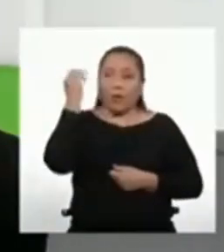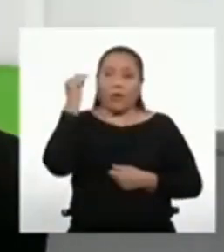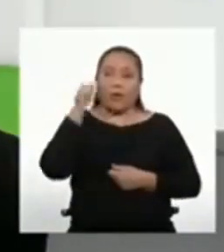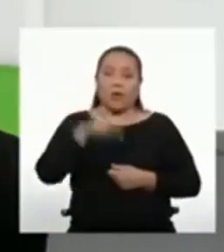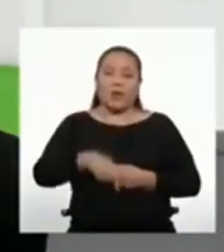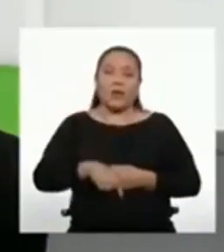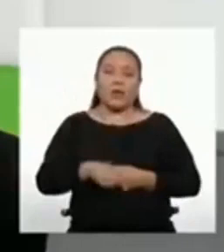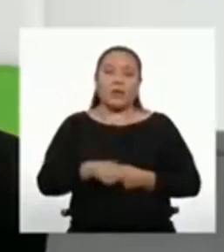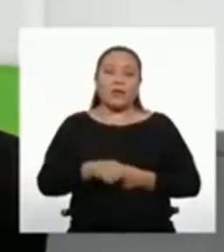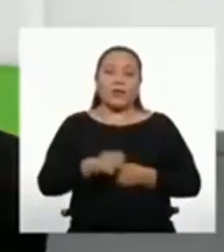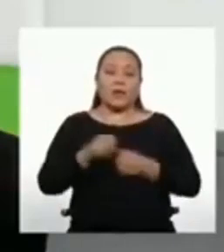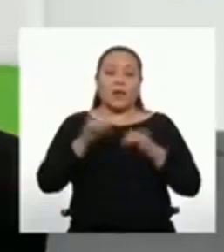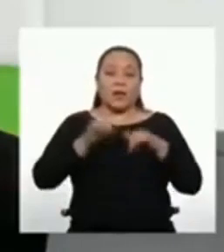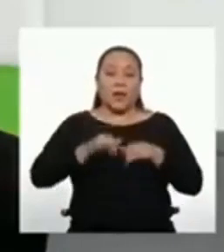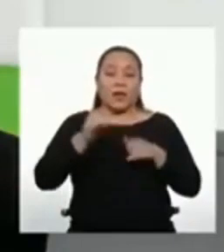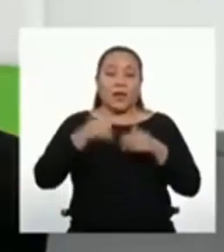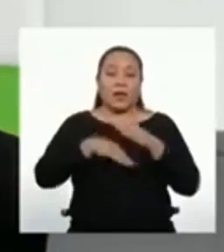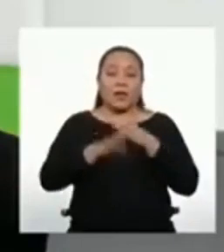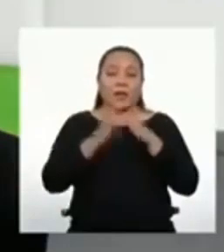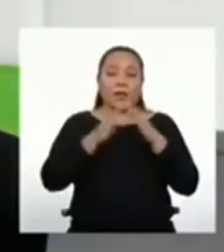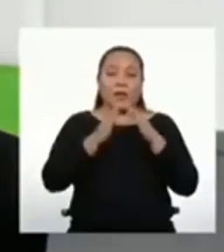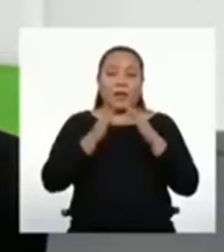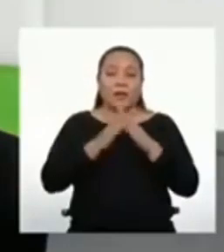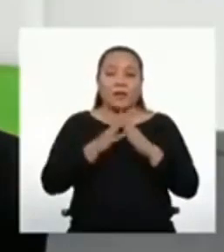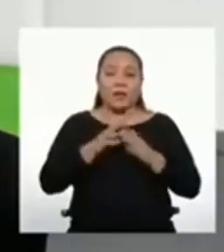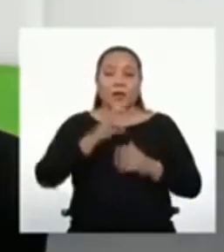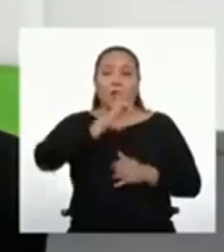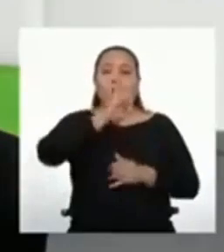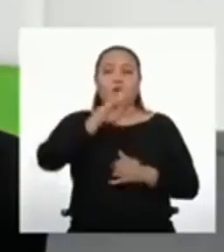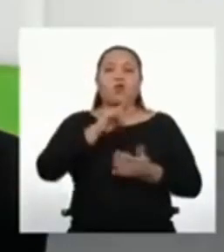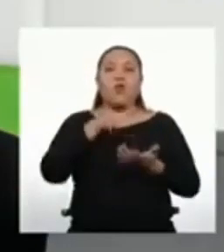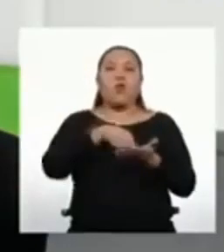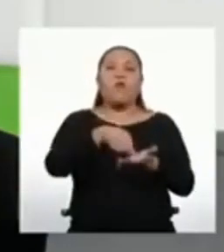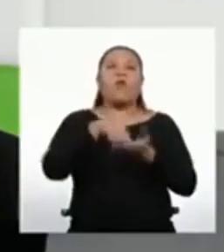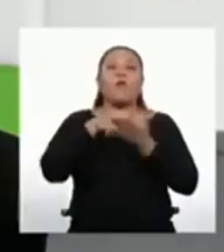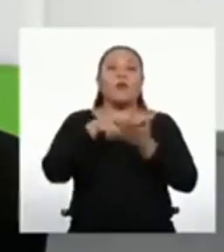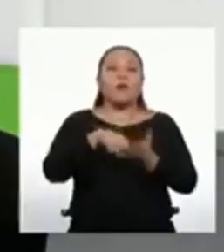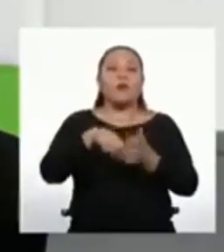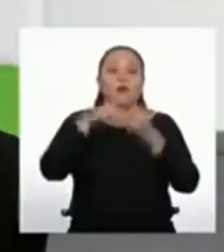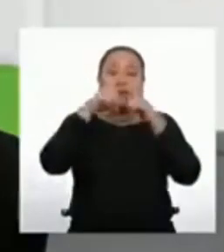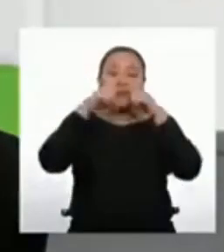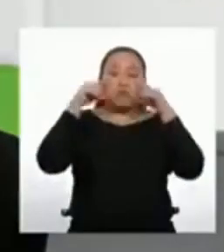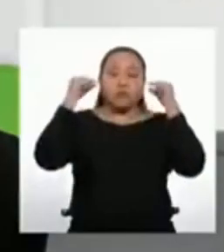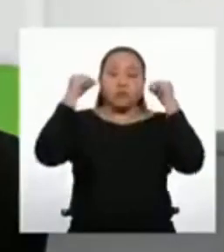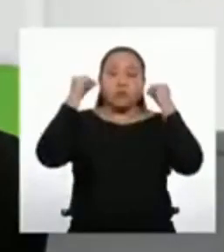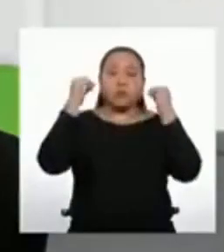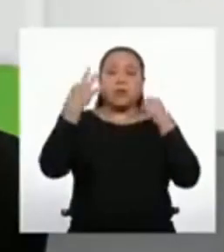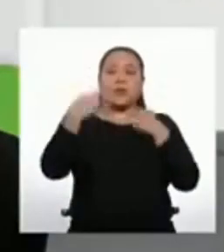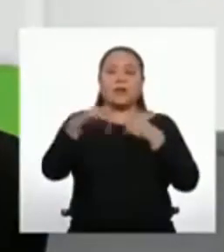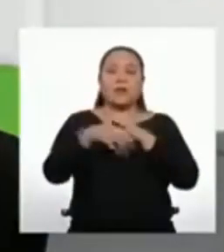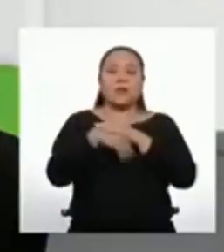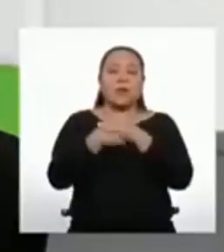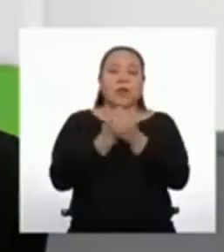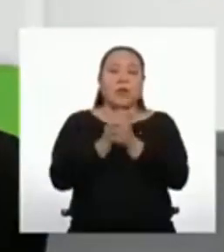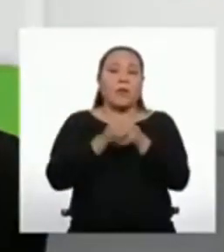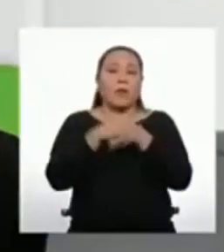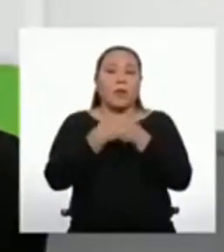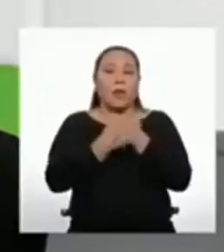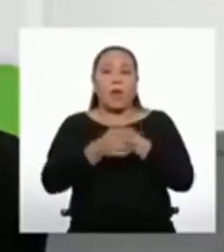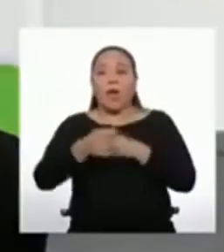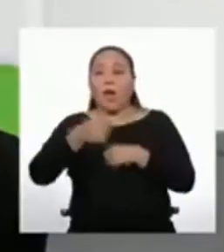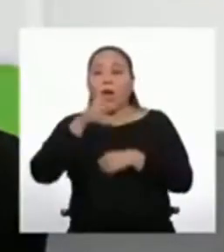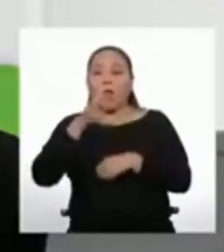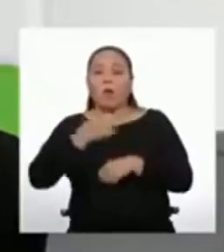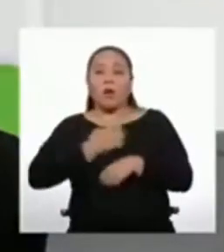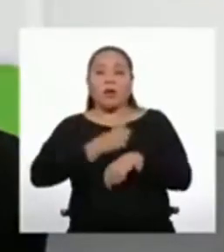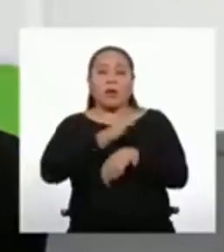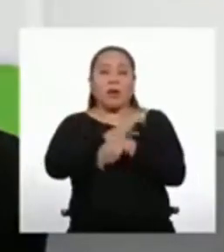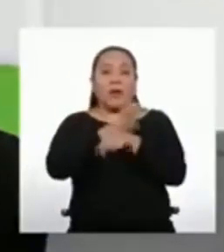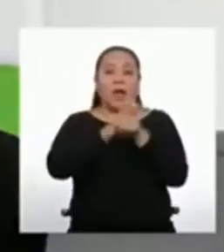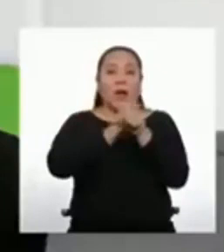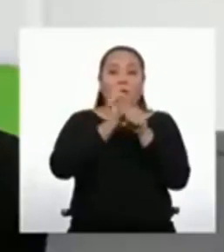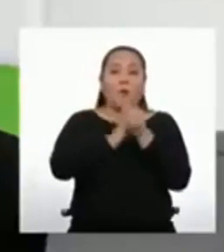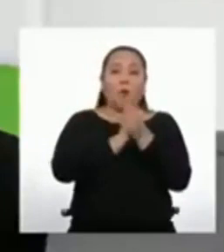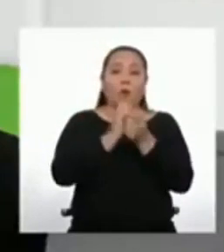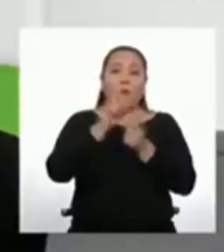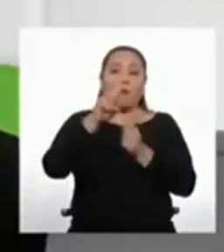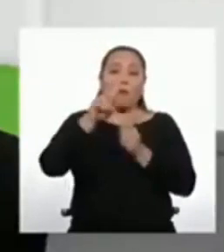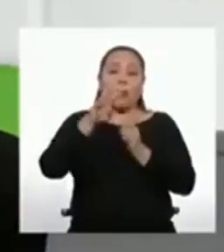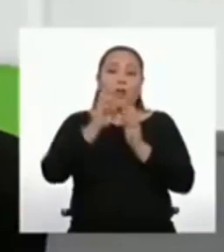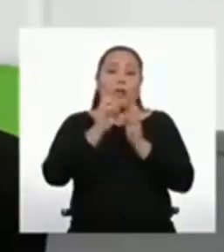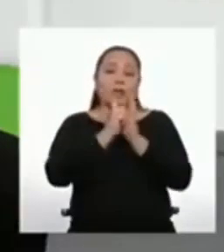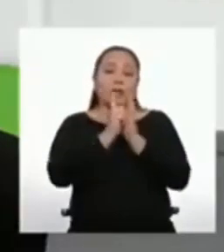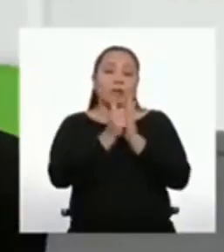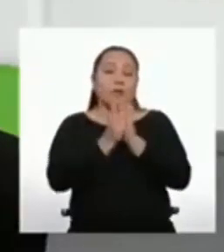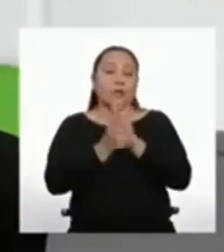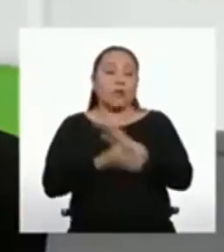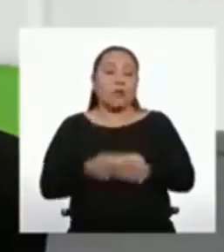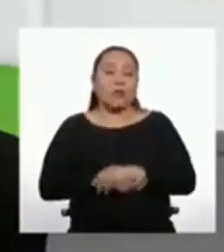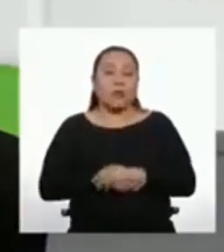en esta cuarentena, el uso obligatorio de la mascarilla, el constante lavado de manos con agua y con jabón por mínimo 20